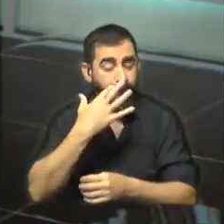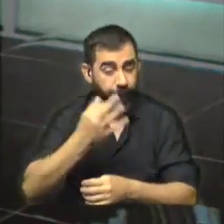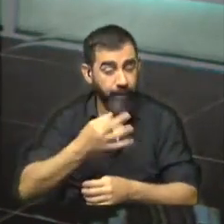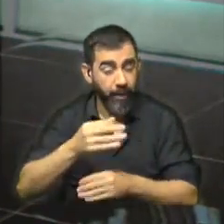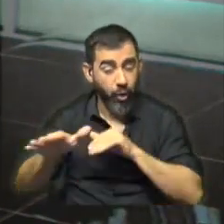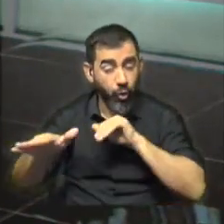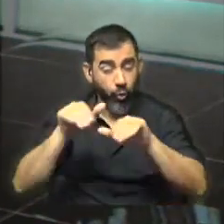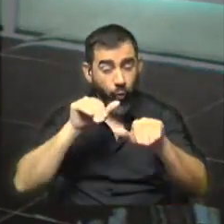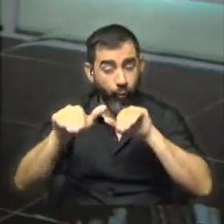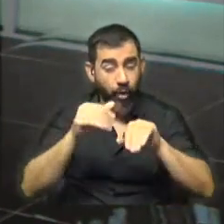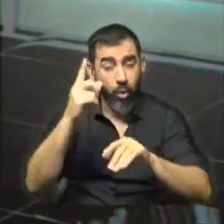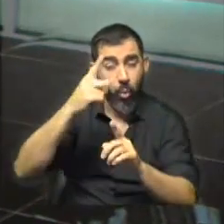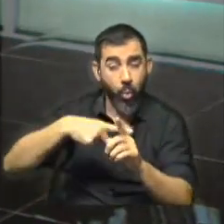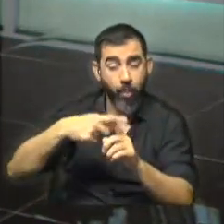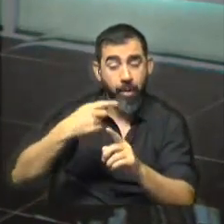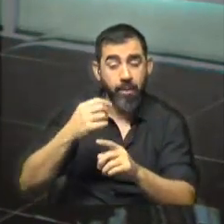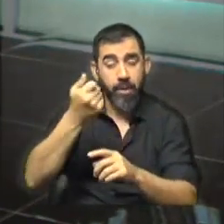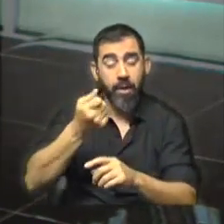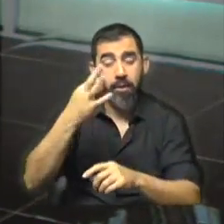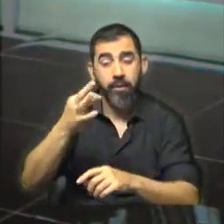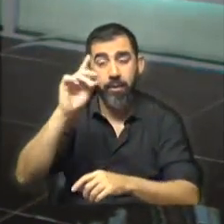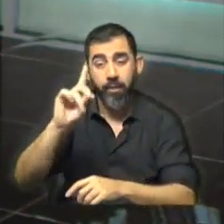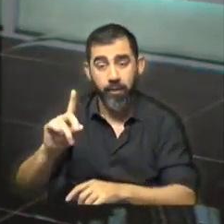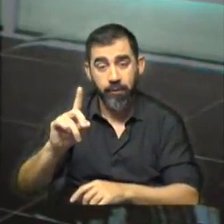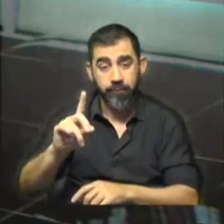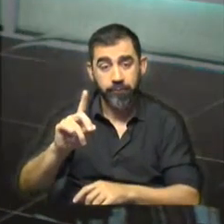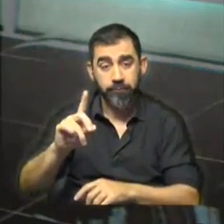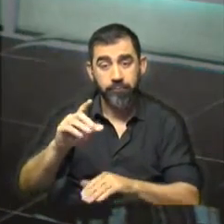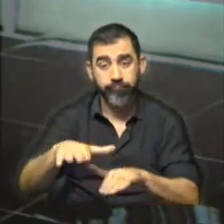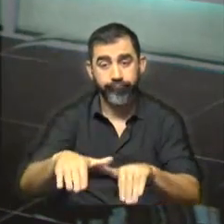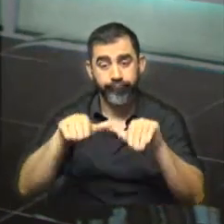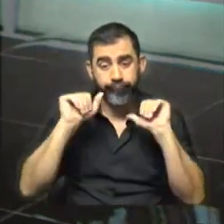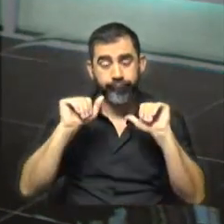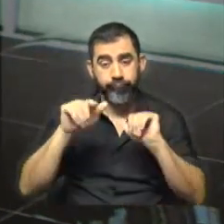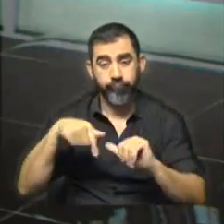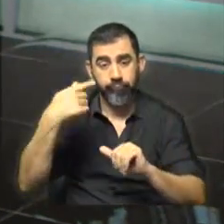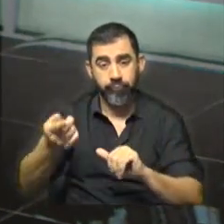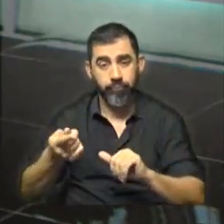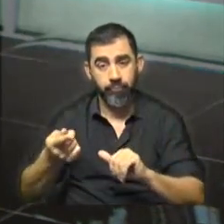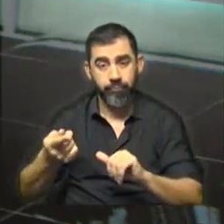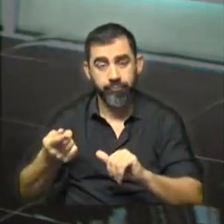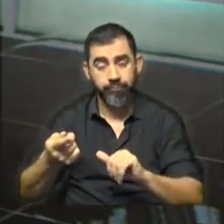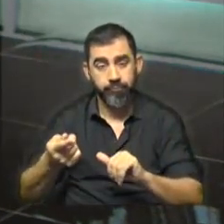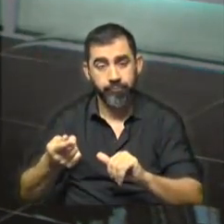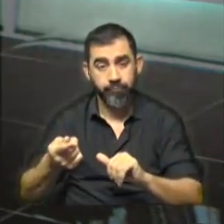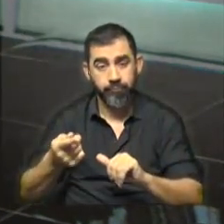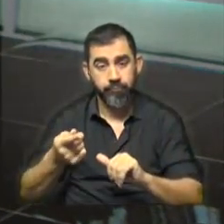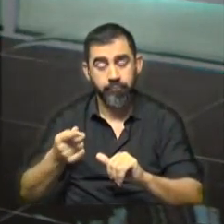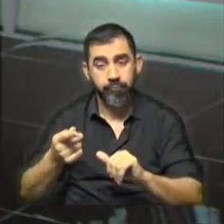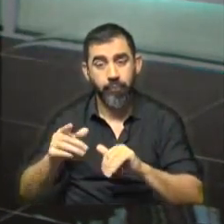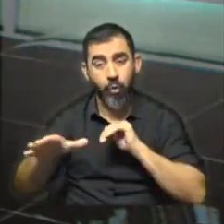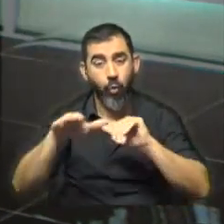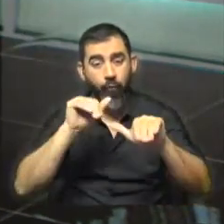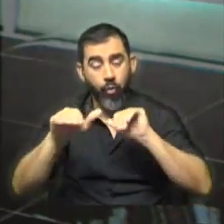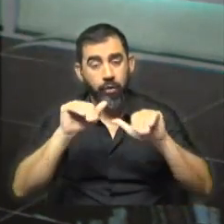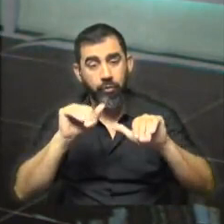fueron convocados hace un mes las asambleas técnico-docentes y que se retiraron luego de esta convocatoria?